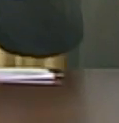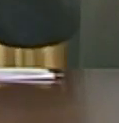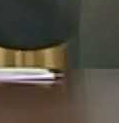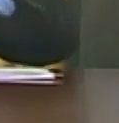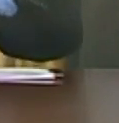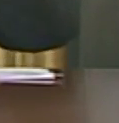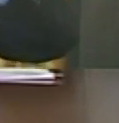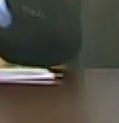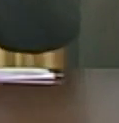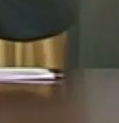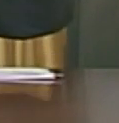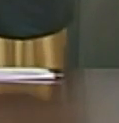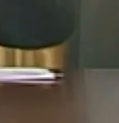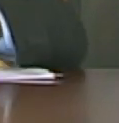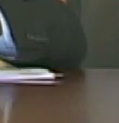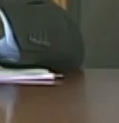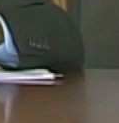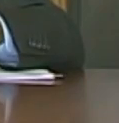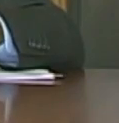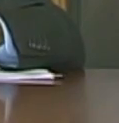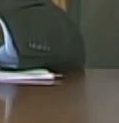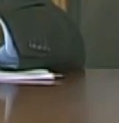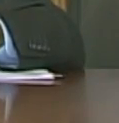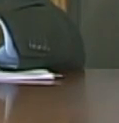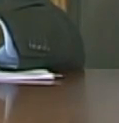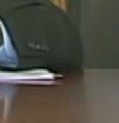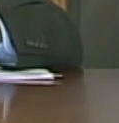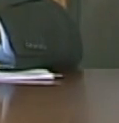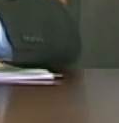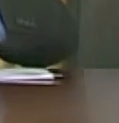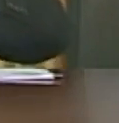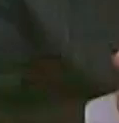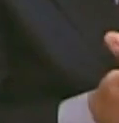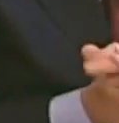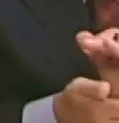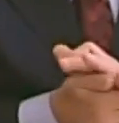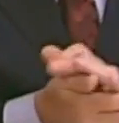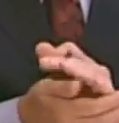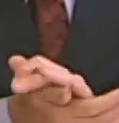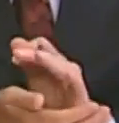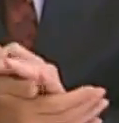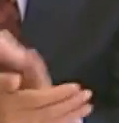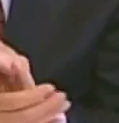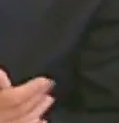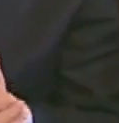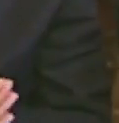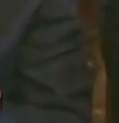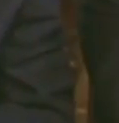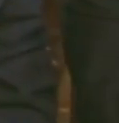a nuestro pueblo este año 2016 para 500 mil hogares nuevos